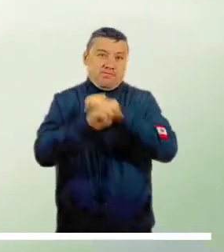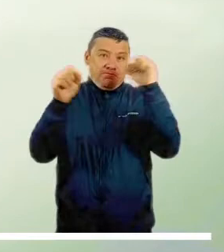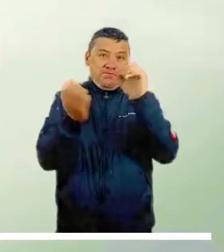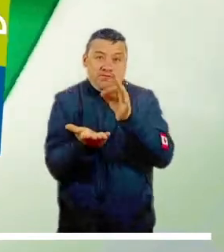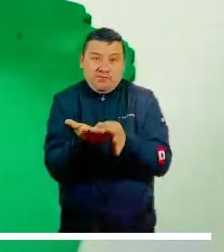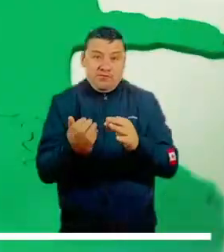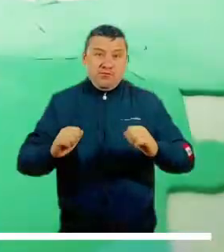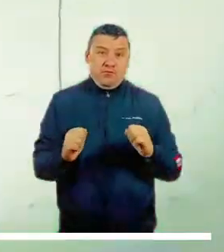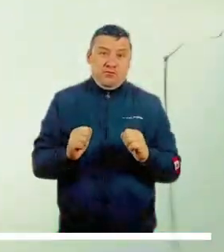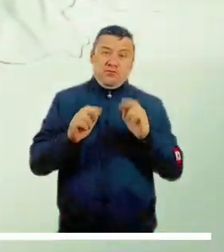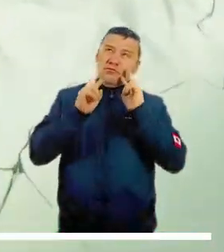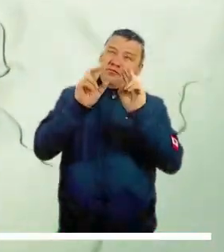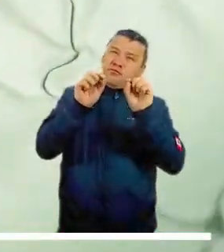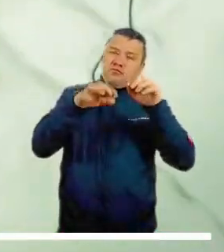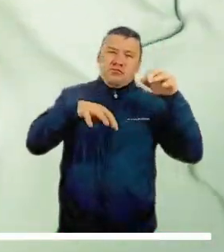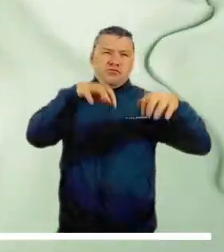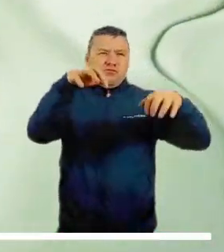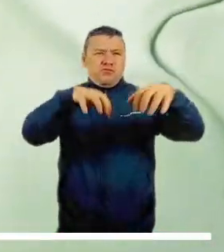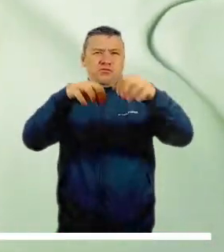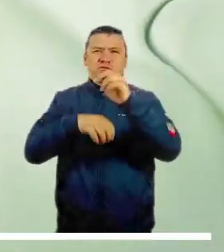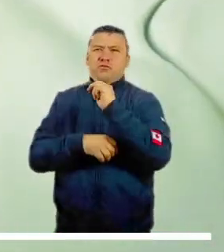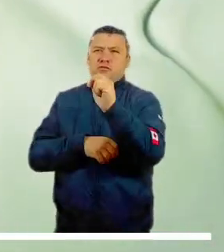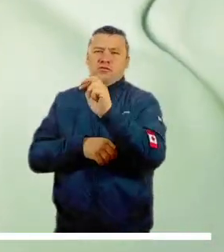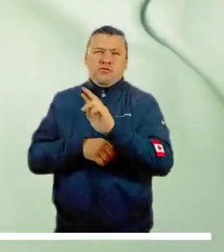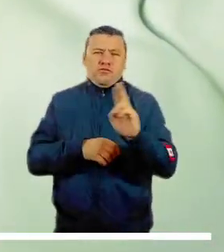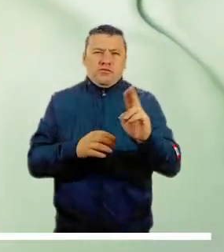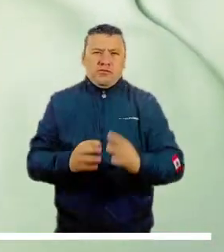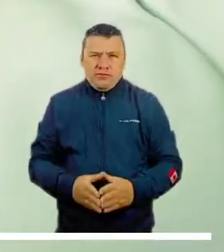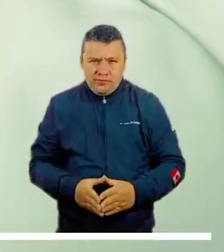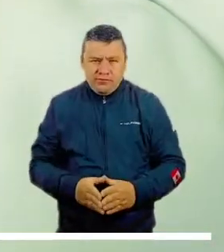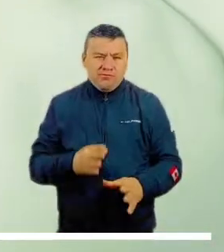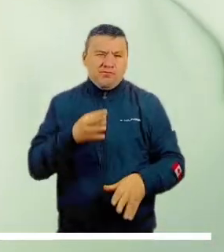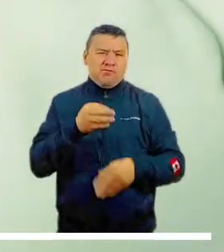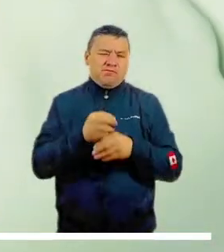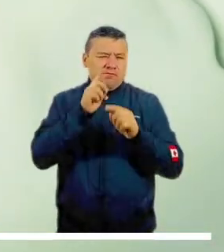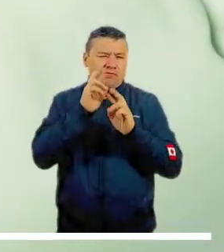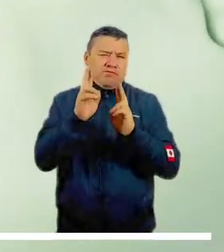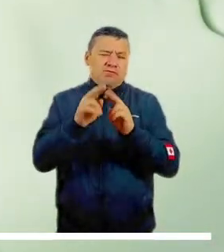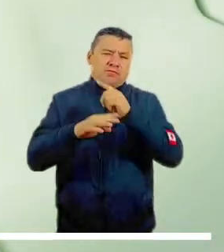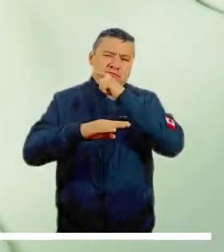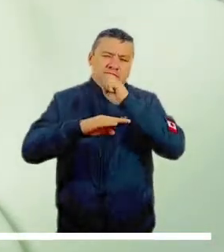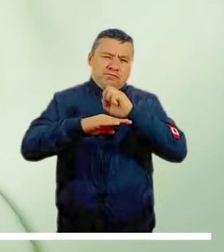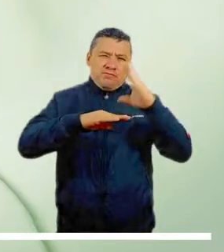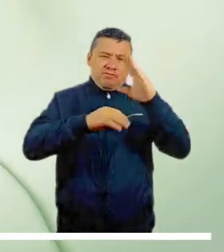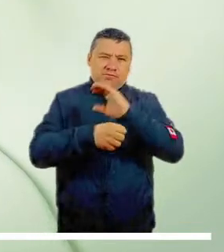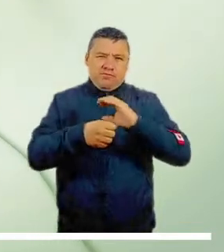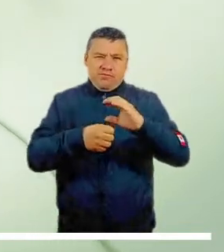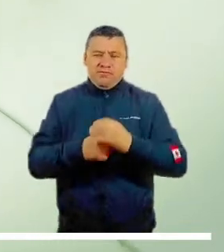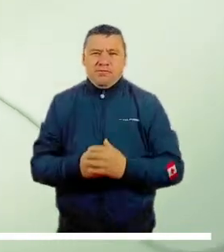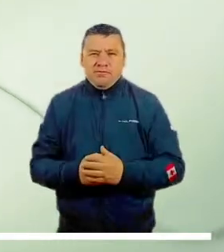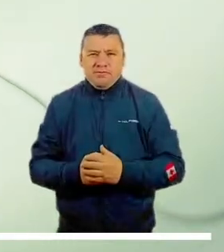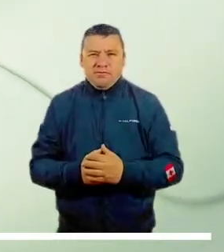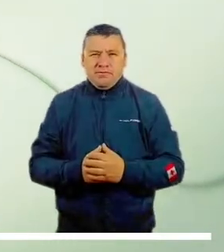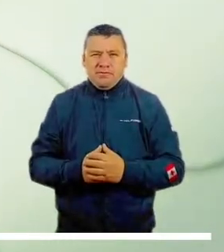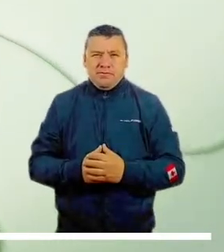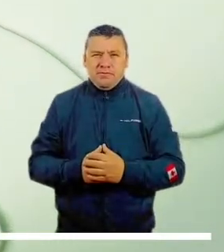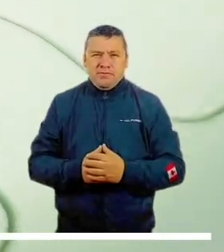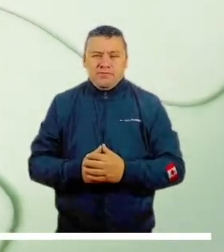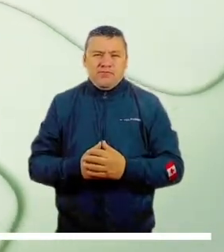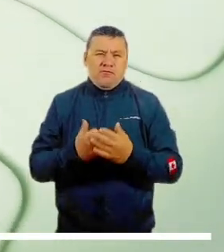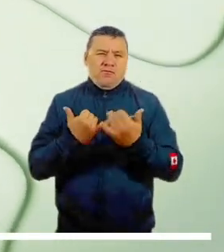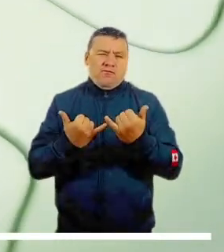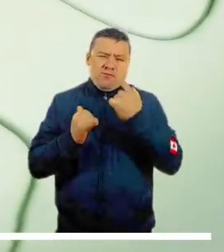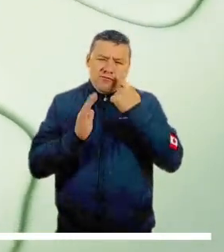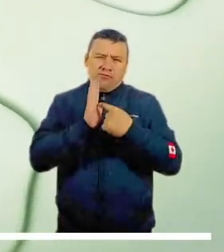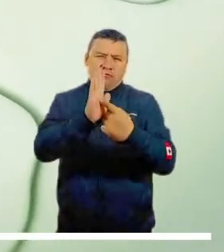Amazonas. Al finalizar la mañana, la capital podría presentar lluvias en zonas del norte y oriente. Por lo demás, se espera tiempo seco en la